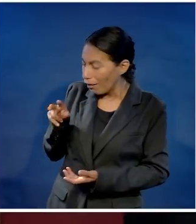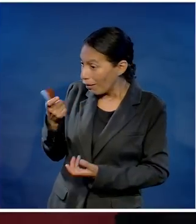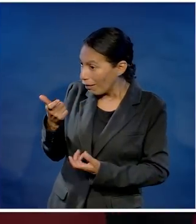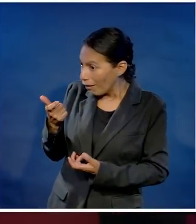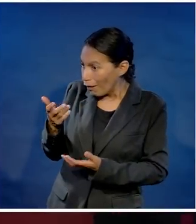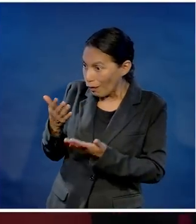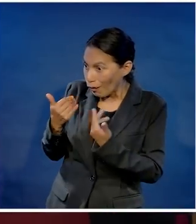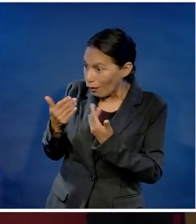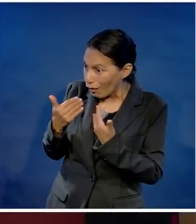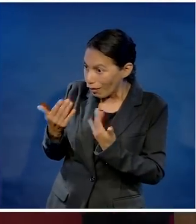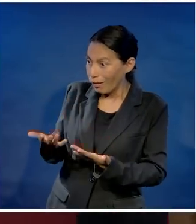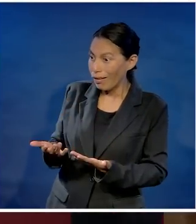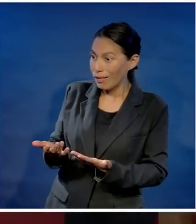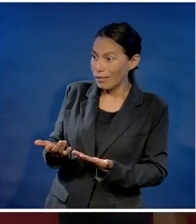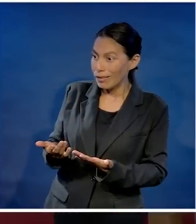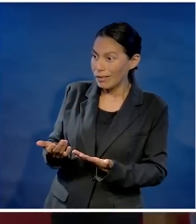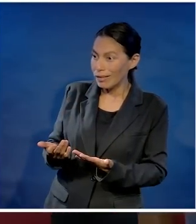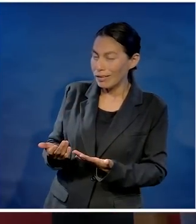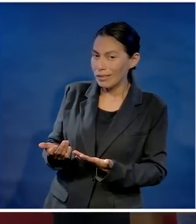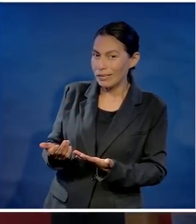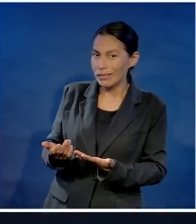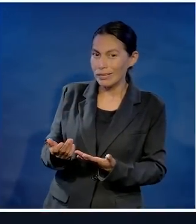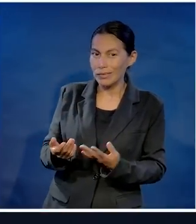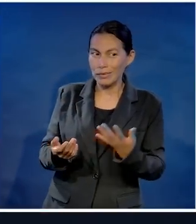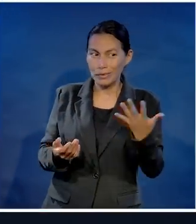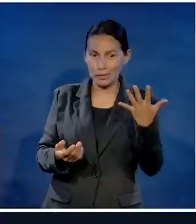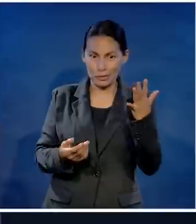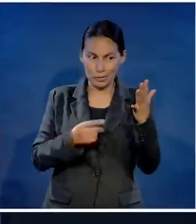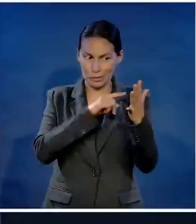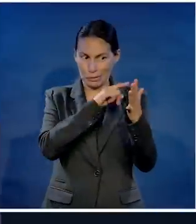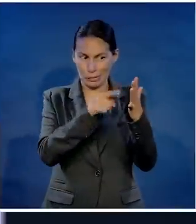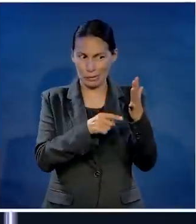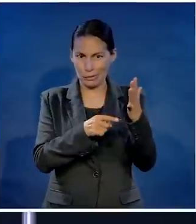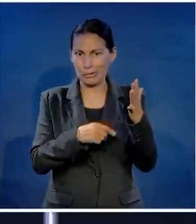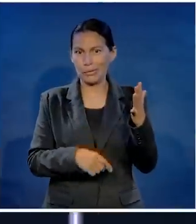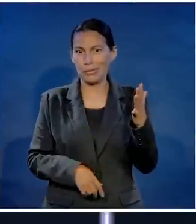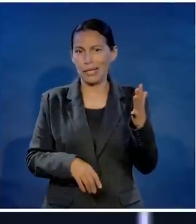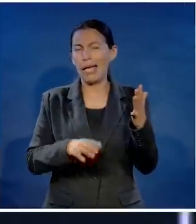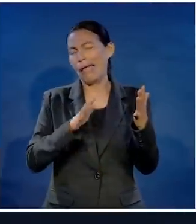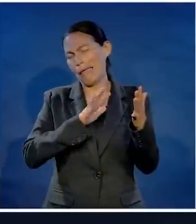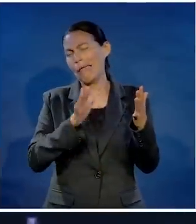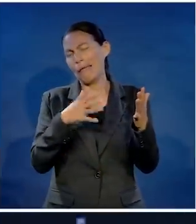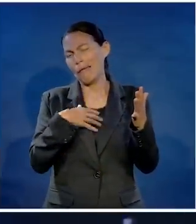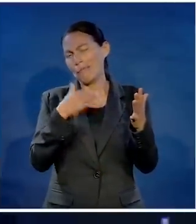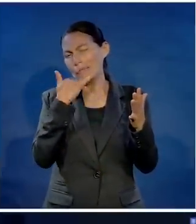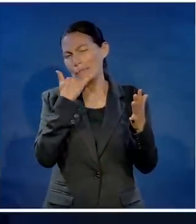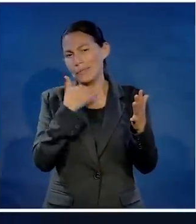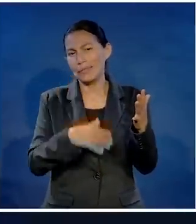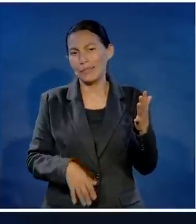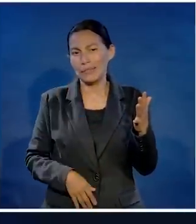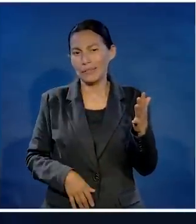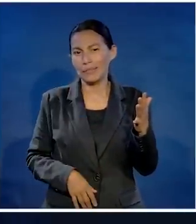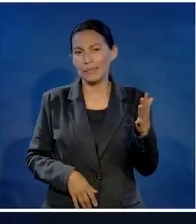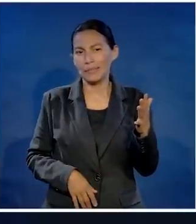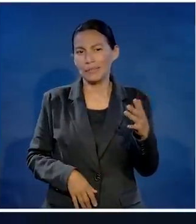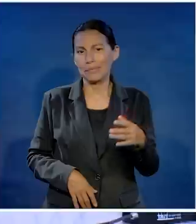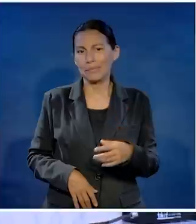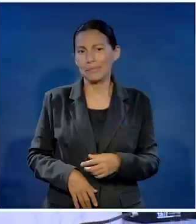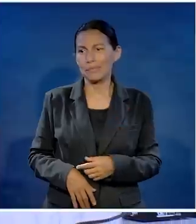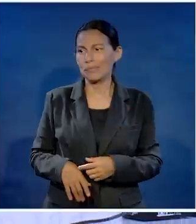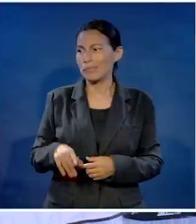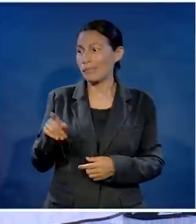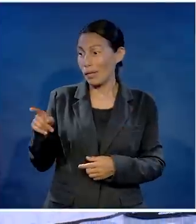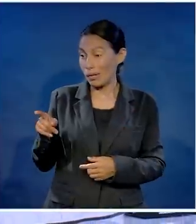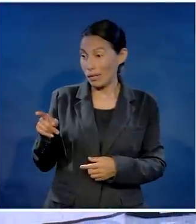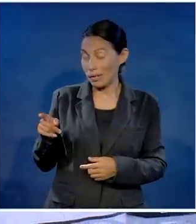las muchachas se voltean y dicen ¿cómo que no trae dinero? y la gente se alegra cuando te va mal una de las cinco no me acuerdo quién es ya la perdoné dice